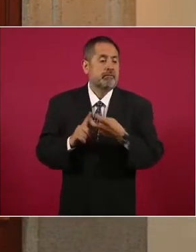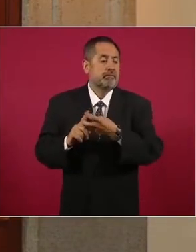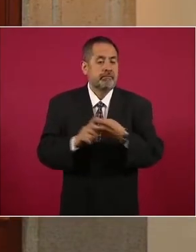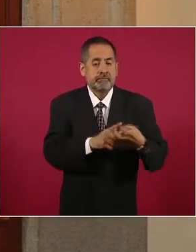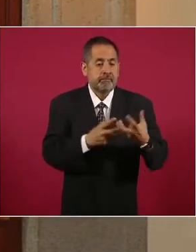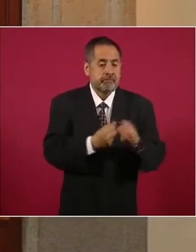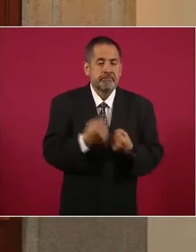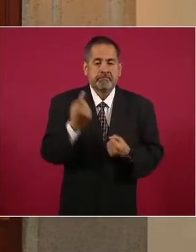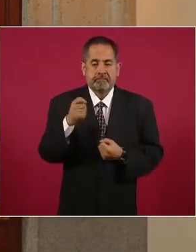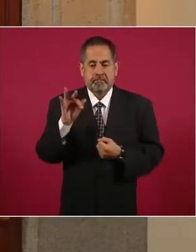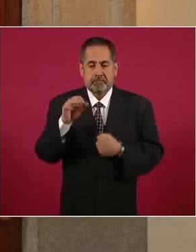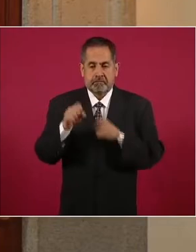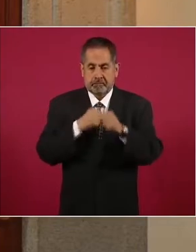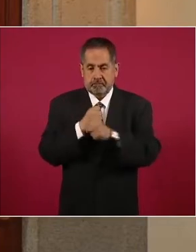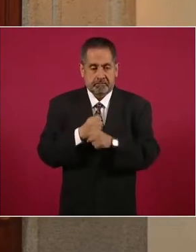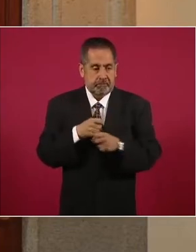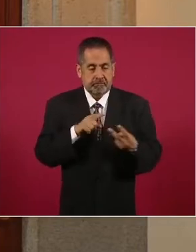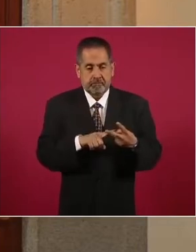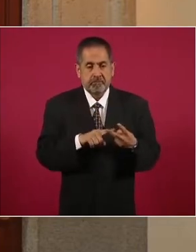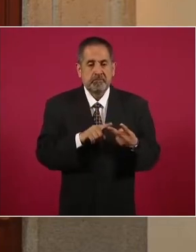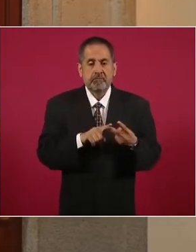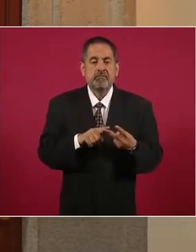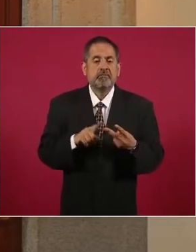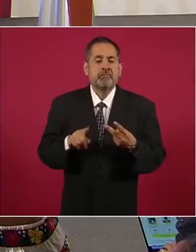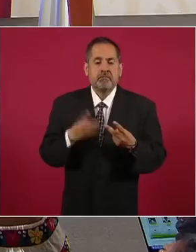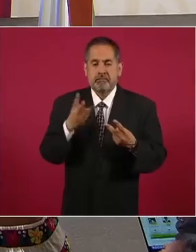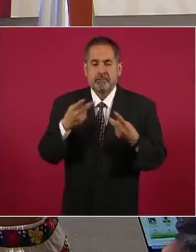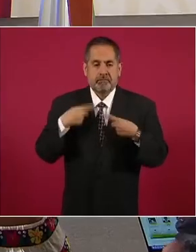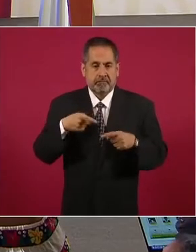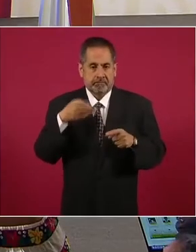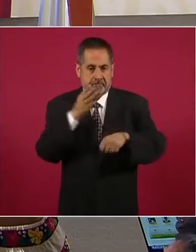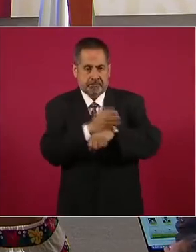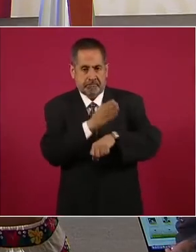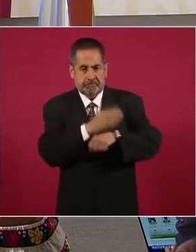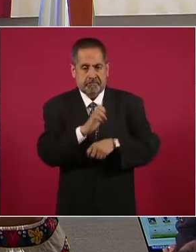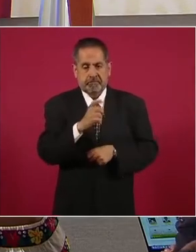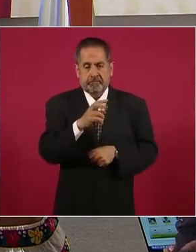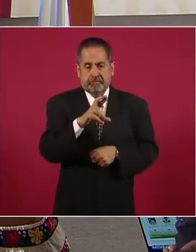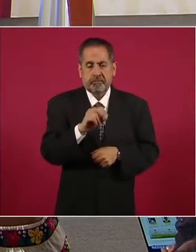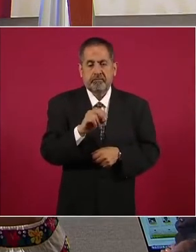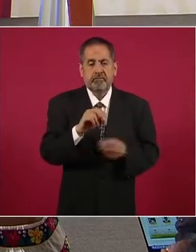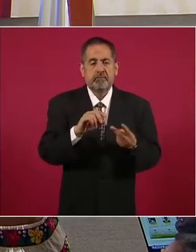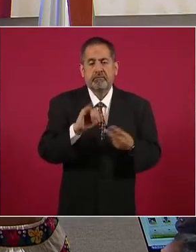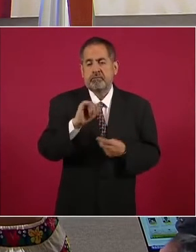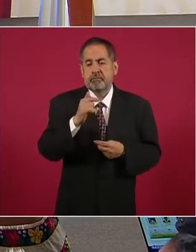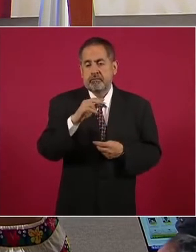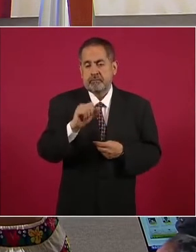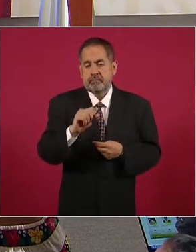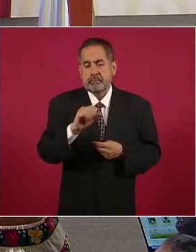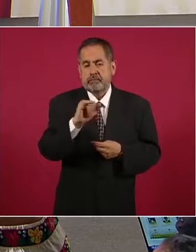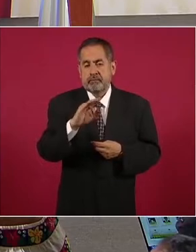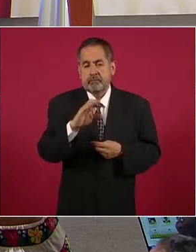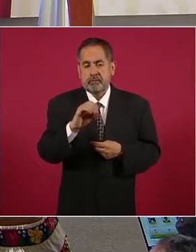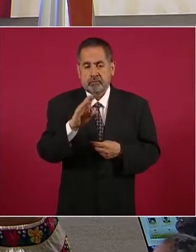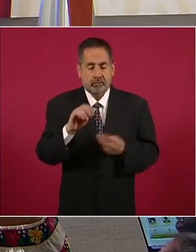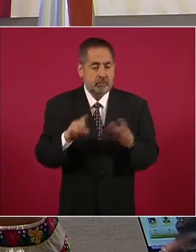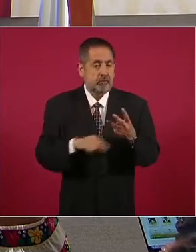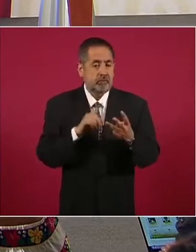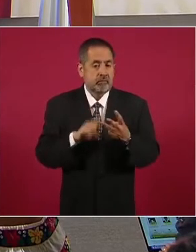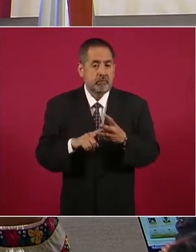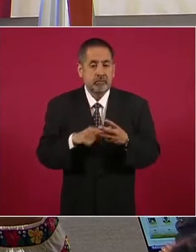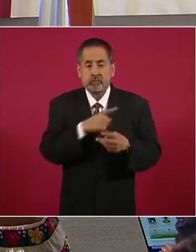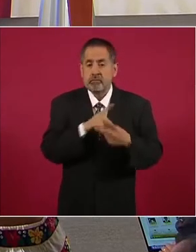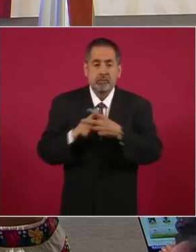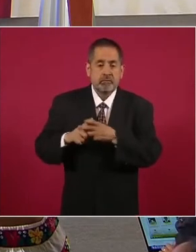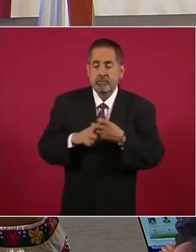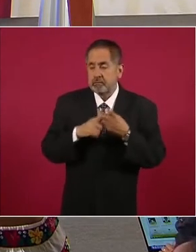140 años en contra de tres sujetos, Eduardo, Ignacio y Jacobo N., otra más por secuestro exprés